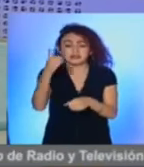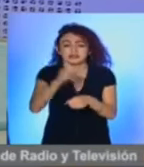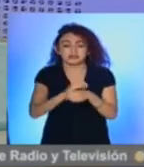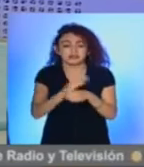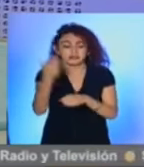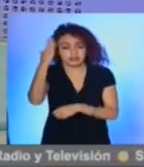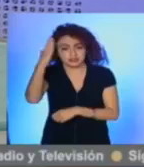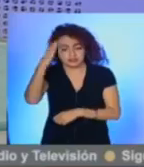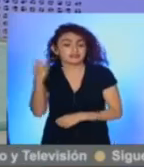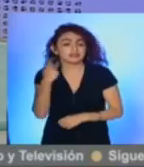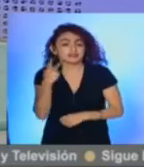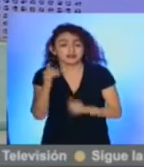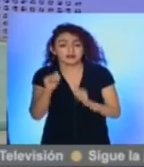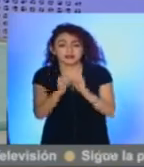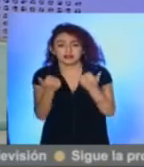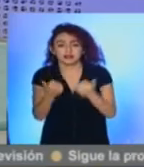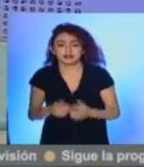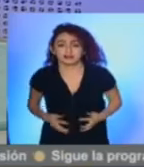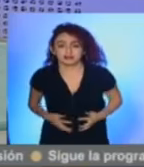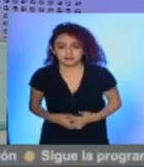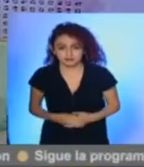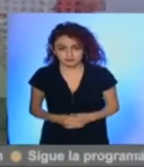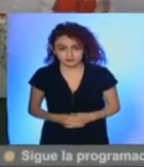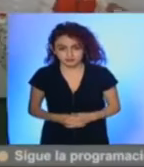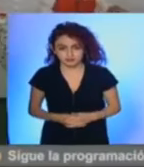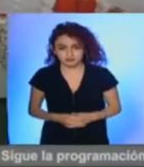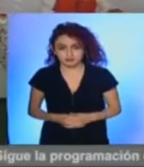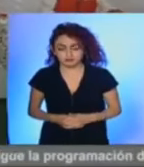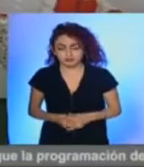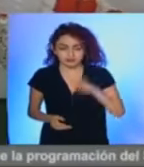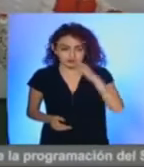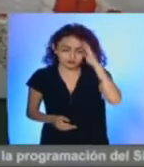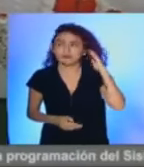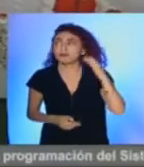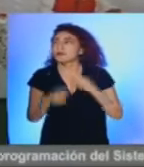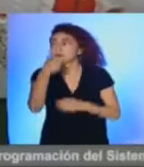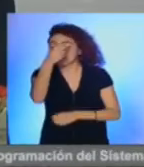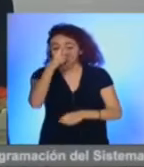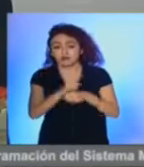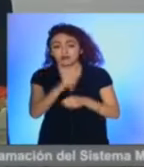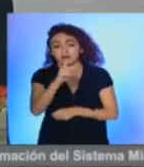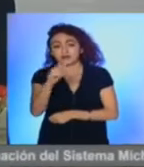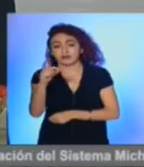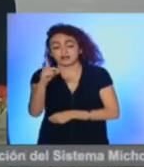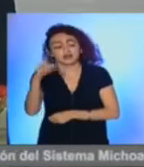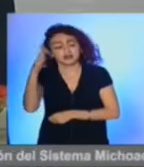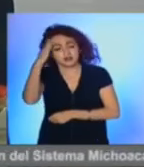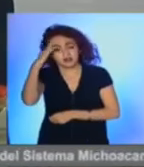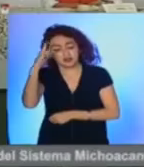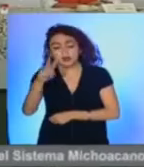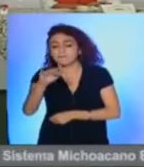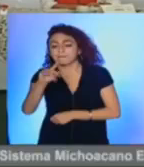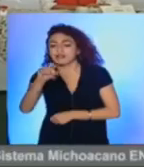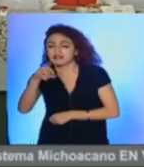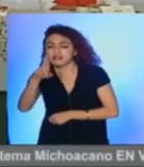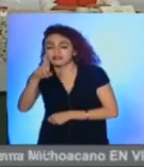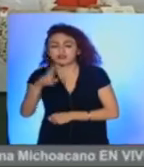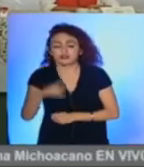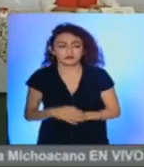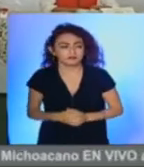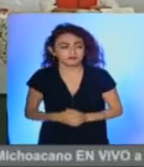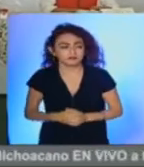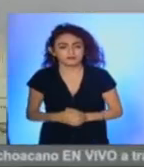nacional del partido acción nacional la dirección ejecutiva del PRD en Michoacán que encabeza Víctor Manuel Manríquez